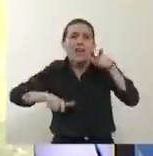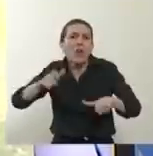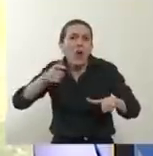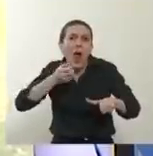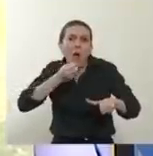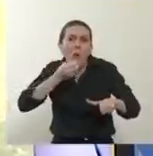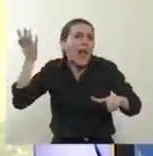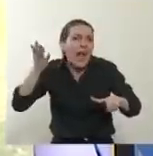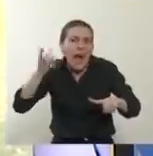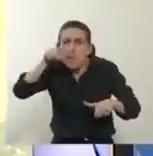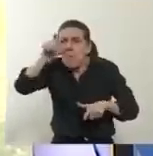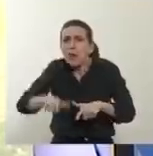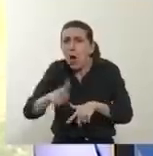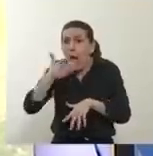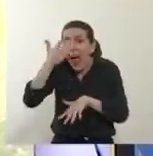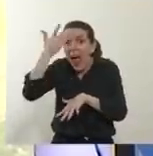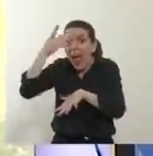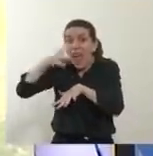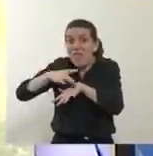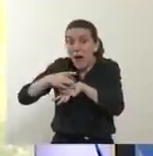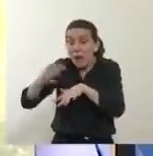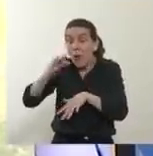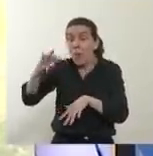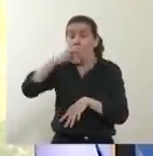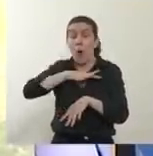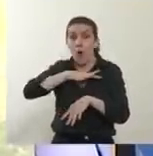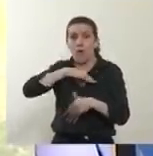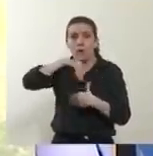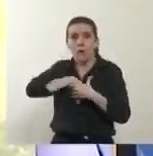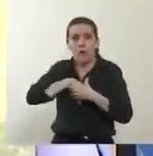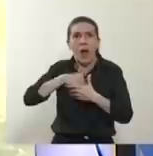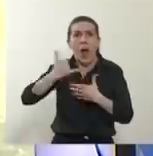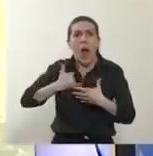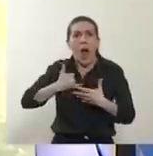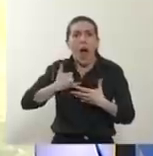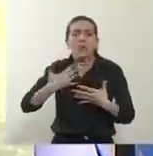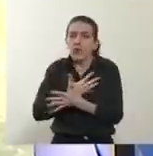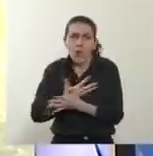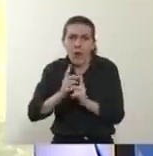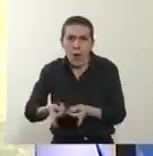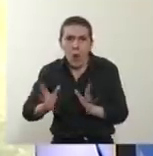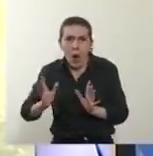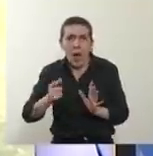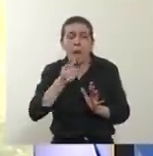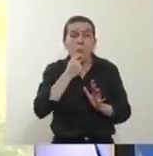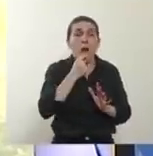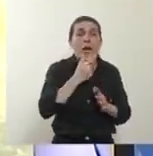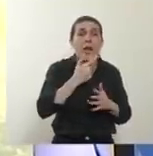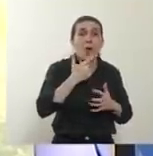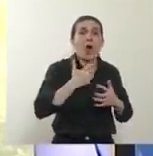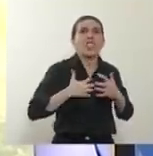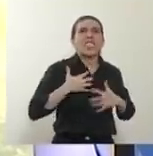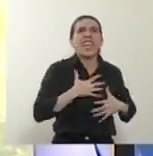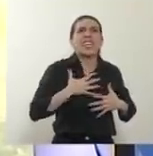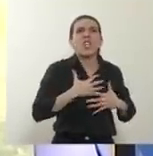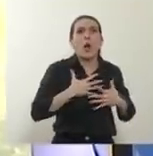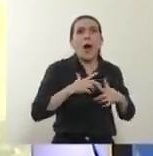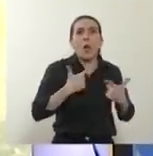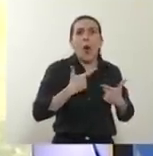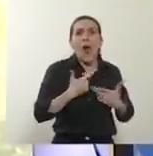padece. El asintomático tiene que padecer días de cuarentena.